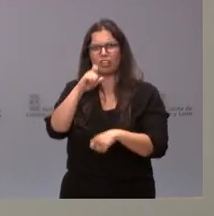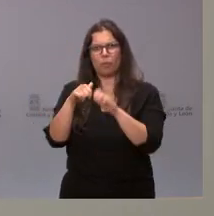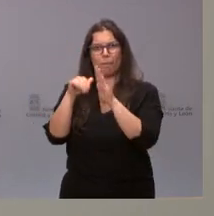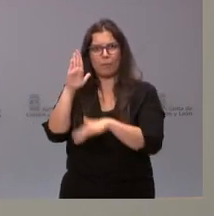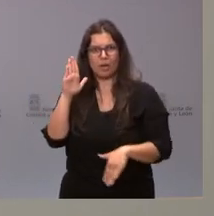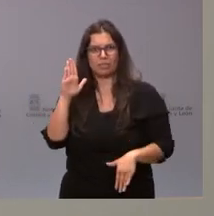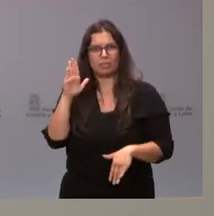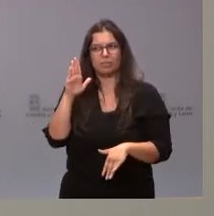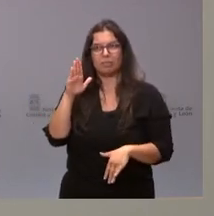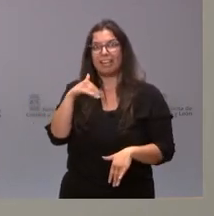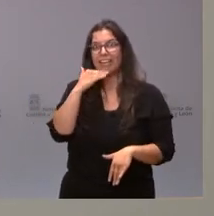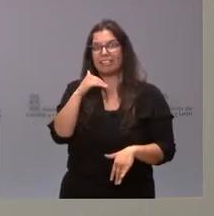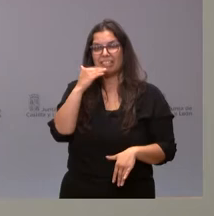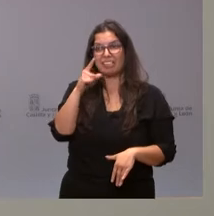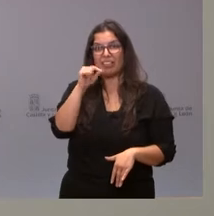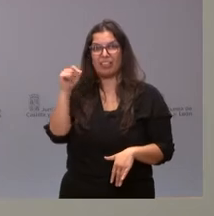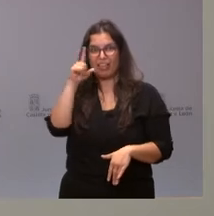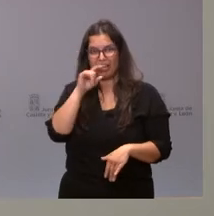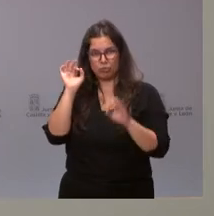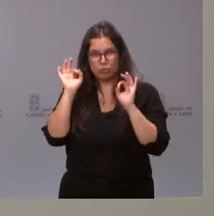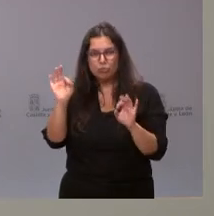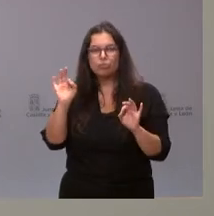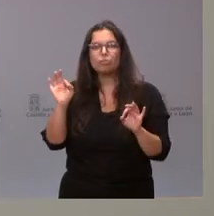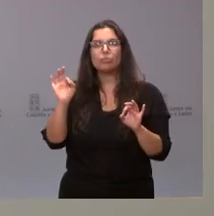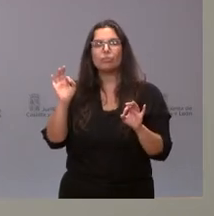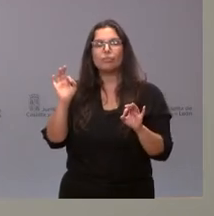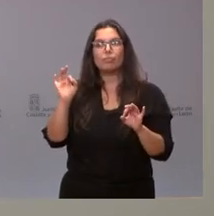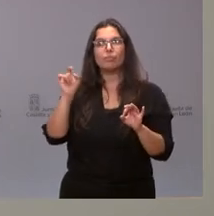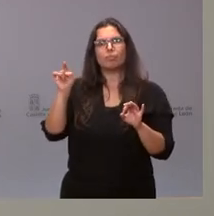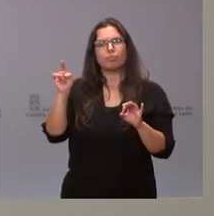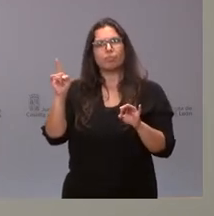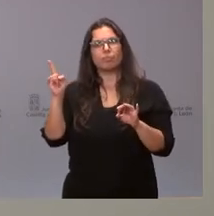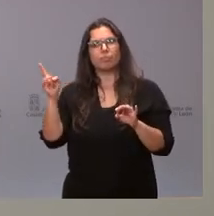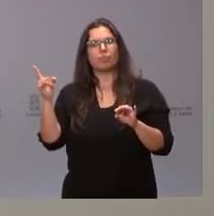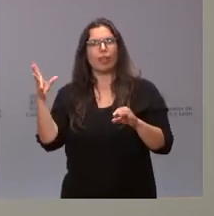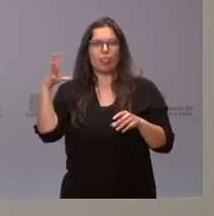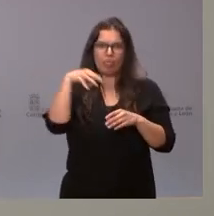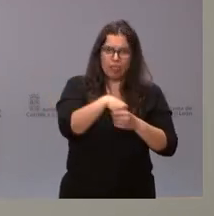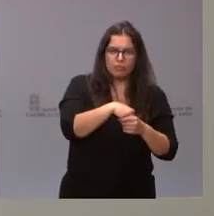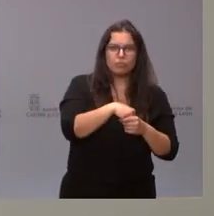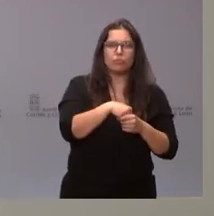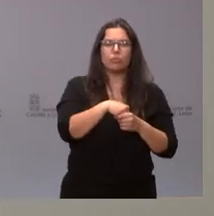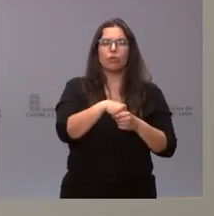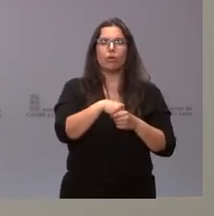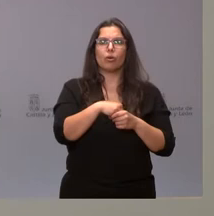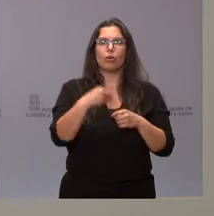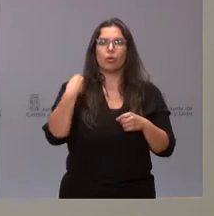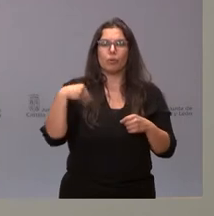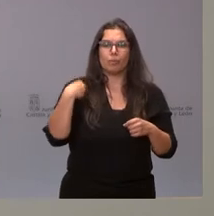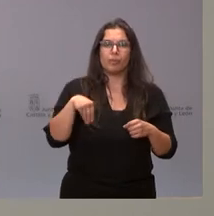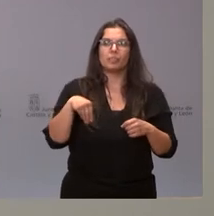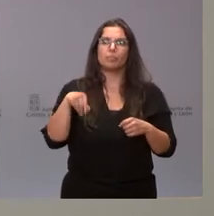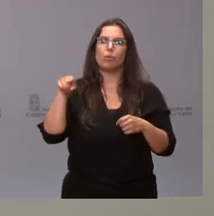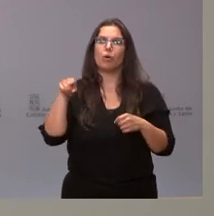entidad casi centenaria, para ser más correcta y que está integrada dentro de ASALE, llevando a cabo